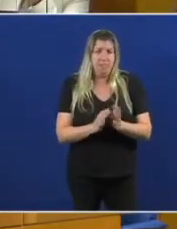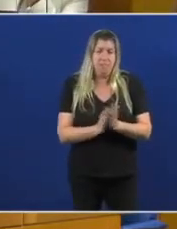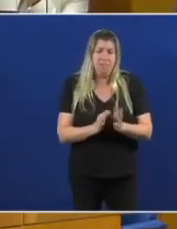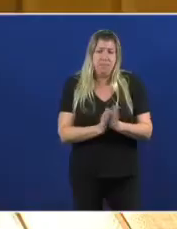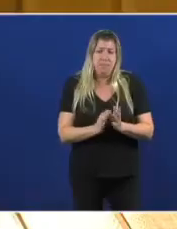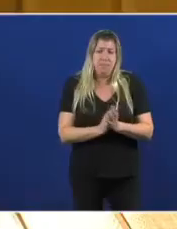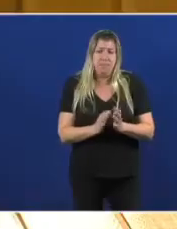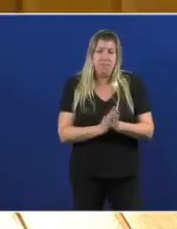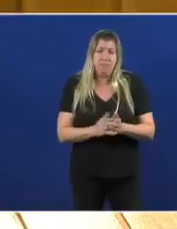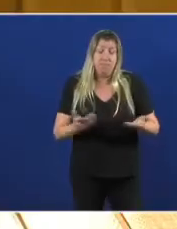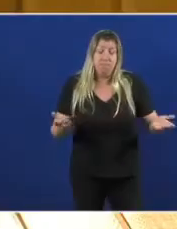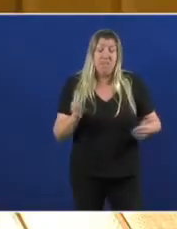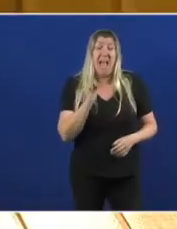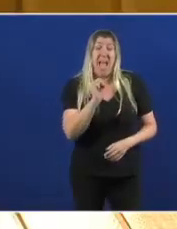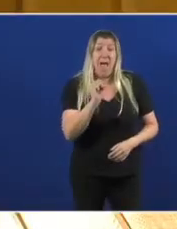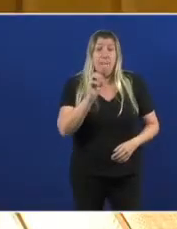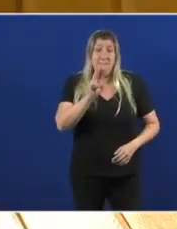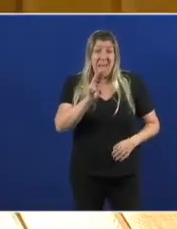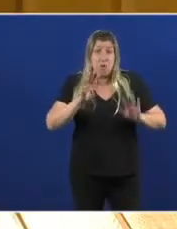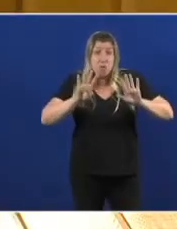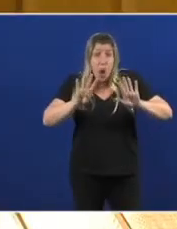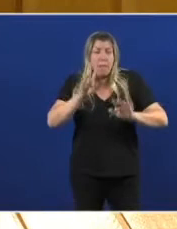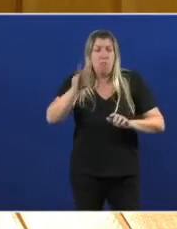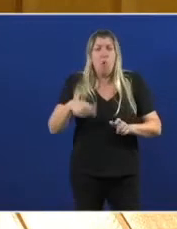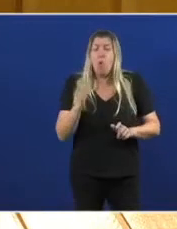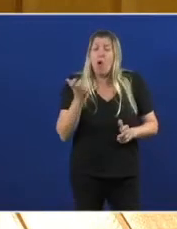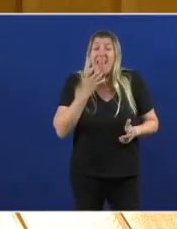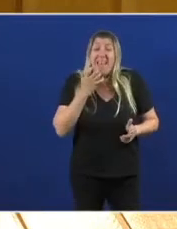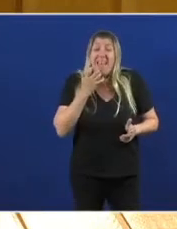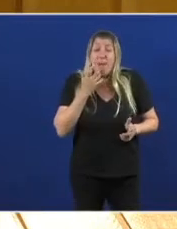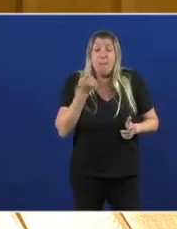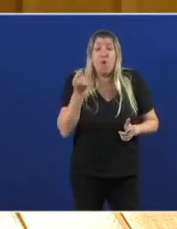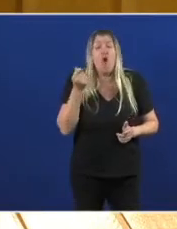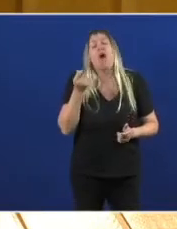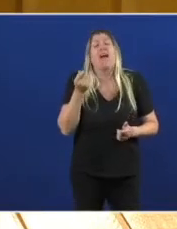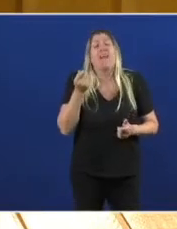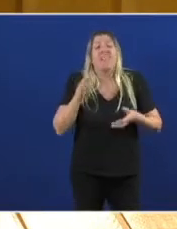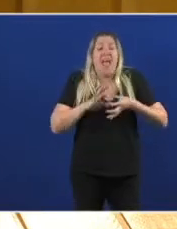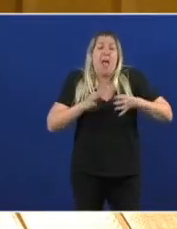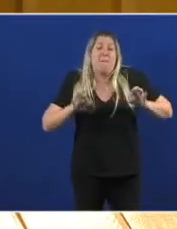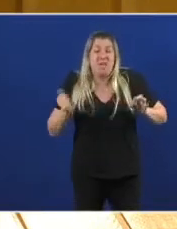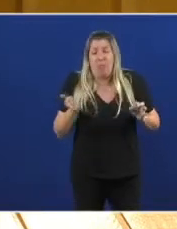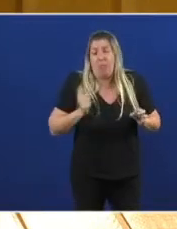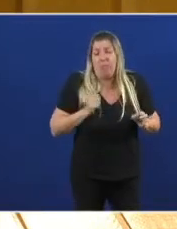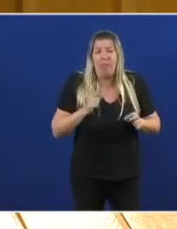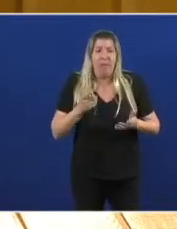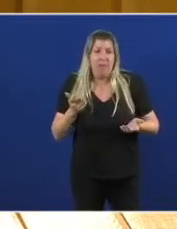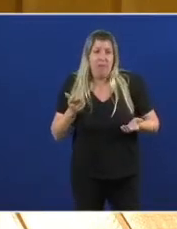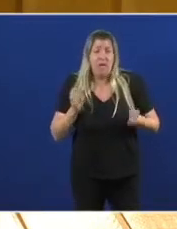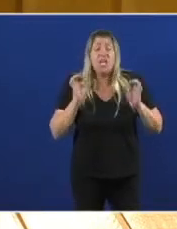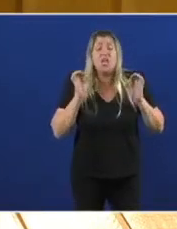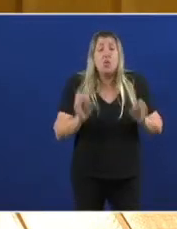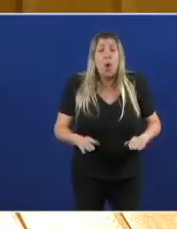A AP9 É un exemplo De capitalismo De amiguetes Igual que Domus B Principal sextora De